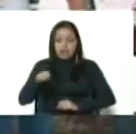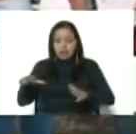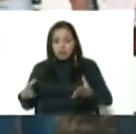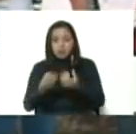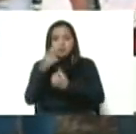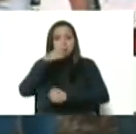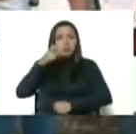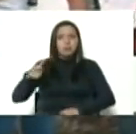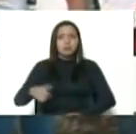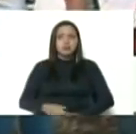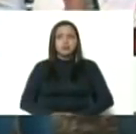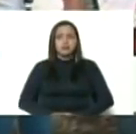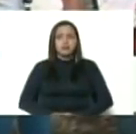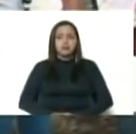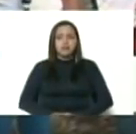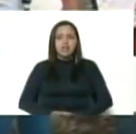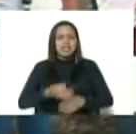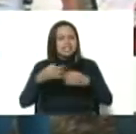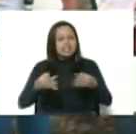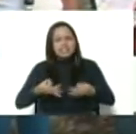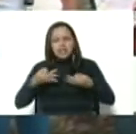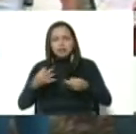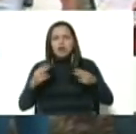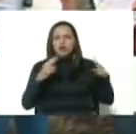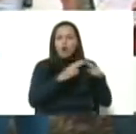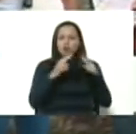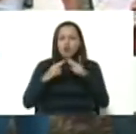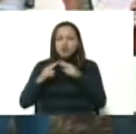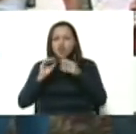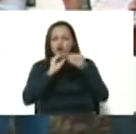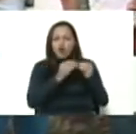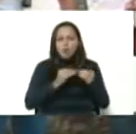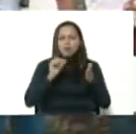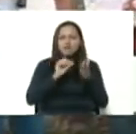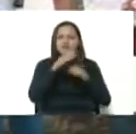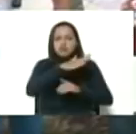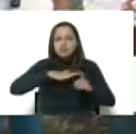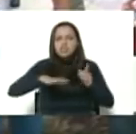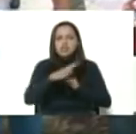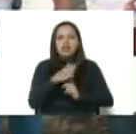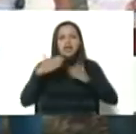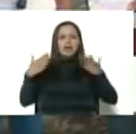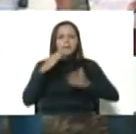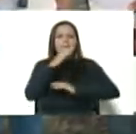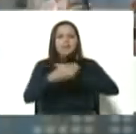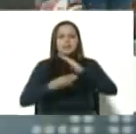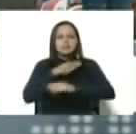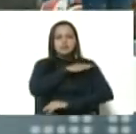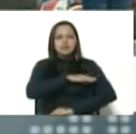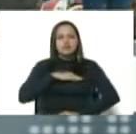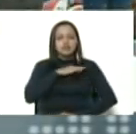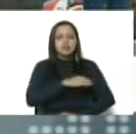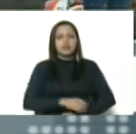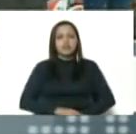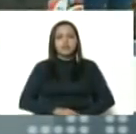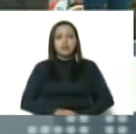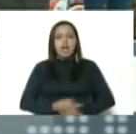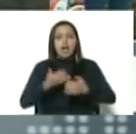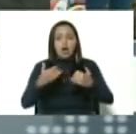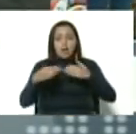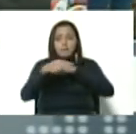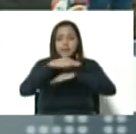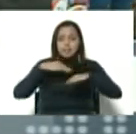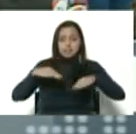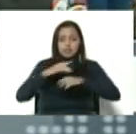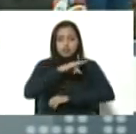pueblo, bueno, siempre conociendo cada uno de los detalles del punto y círculo de esta gran base de misiones, Joan Barreto. Pero escuchemos a nuestro ministro